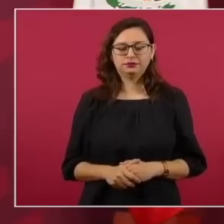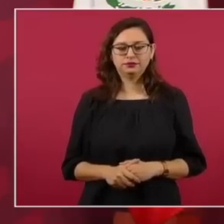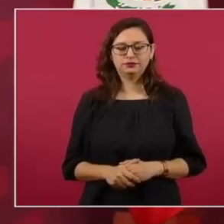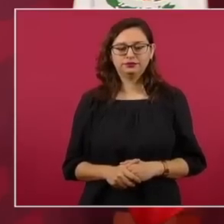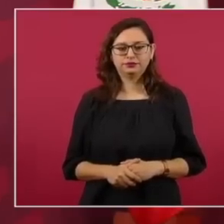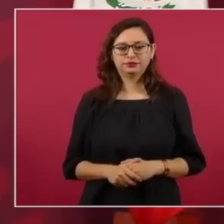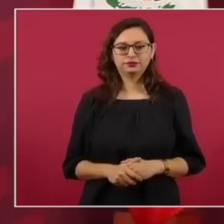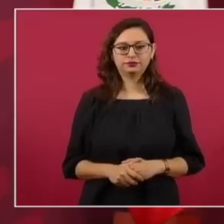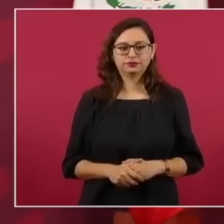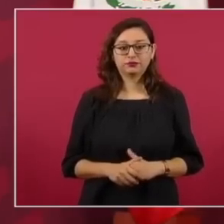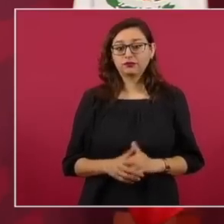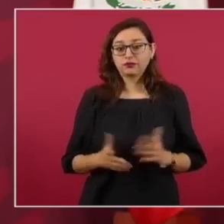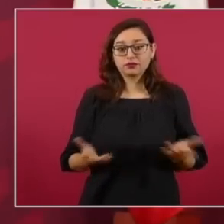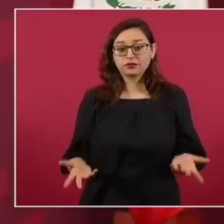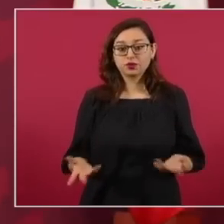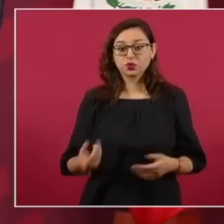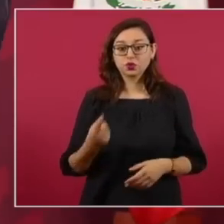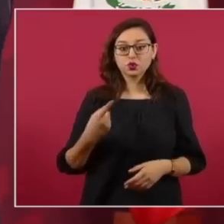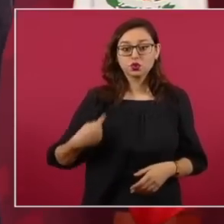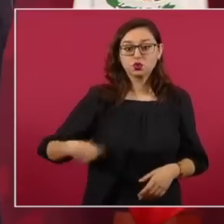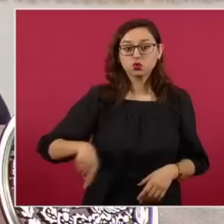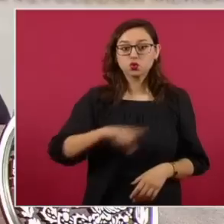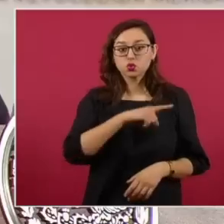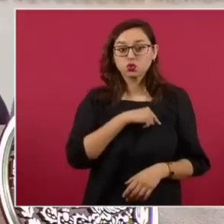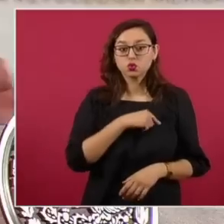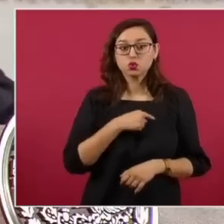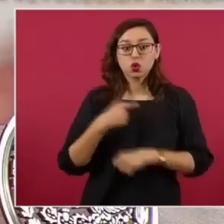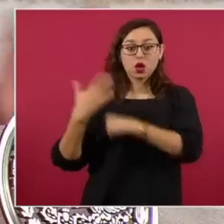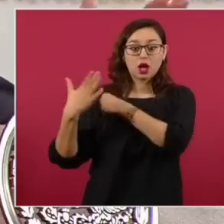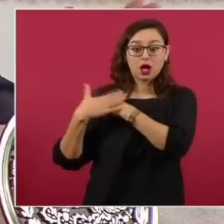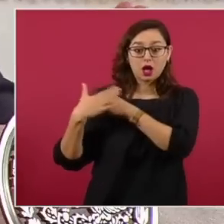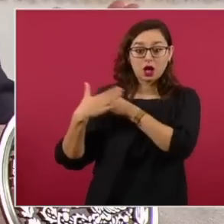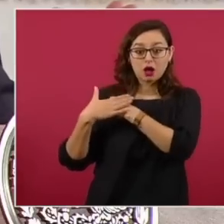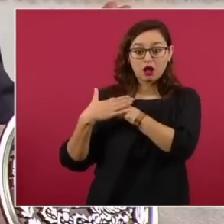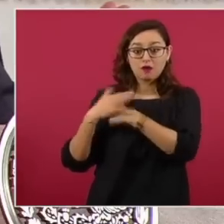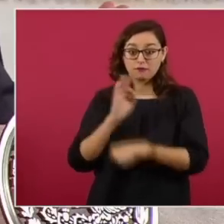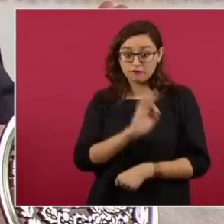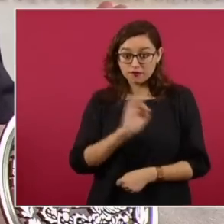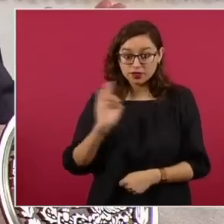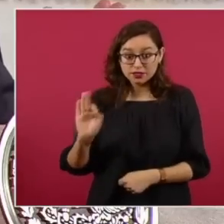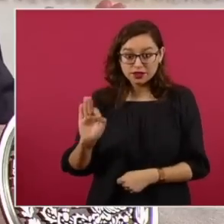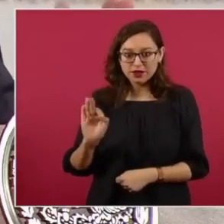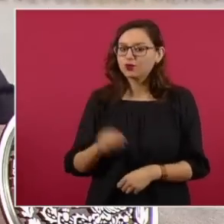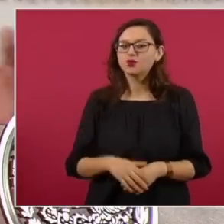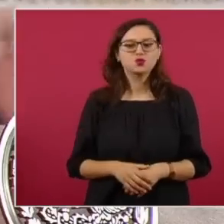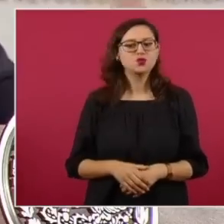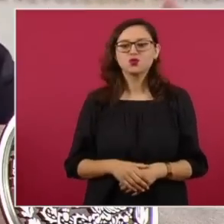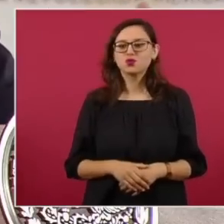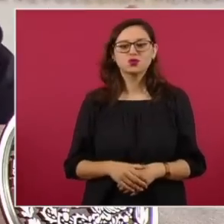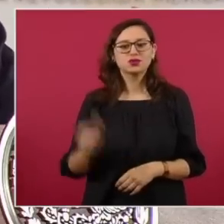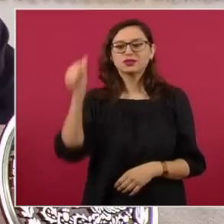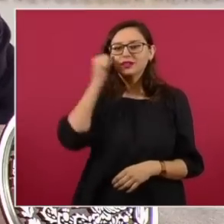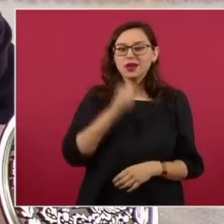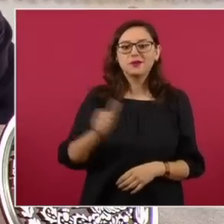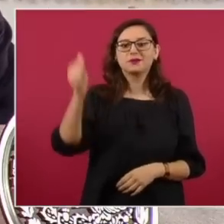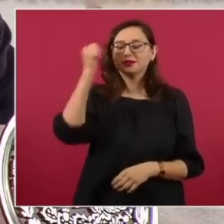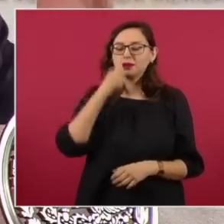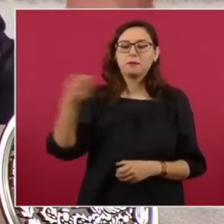avisos o reportes, no. Eso se hace solo, opera solo.